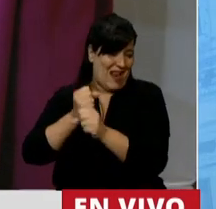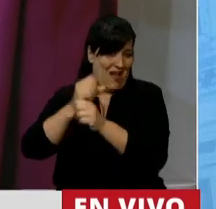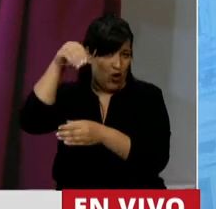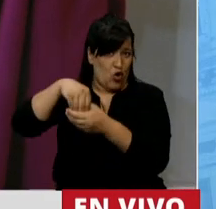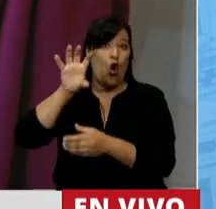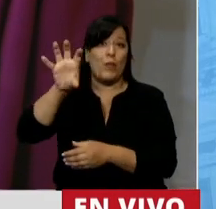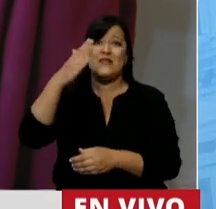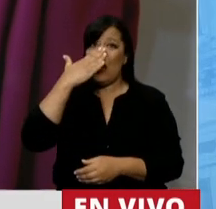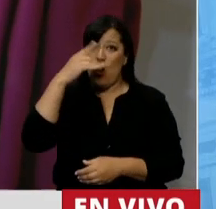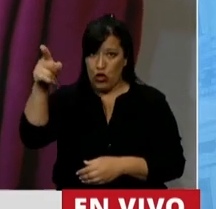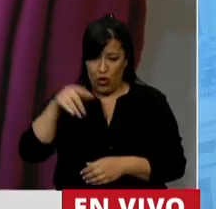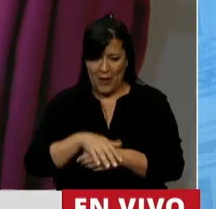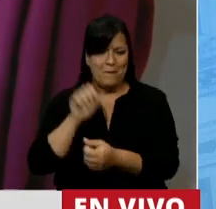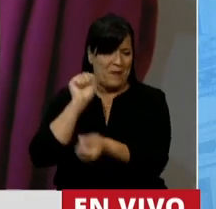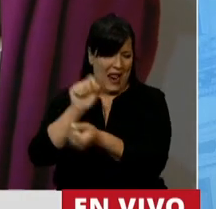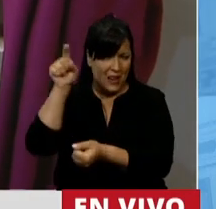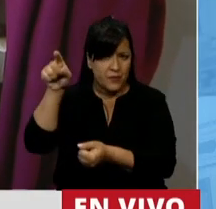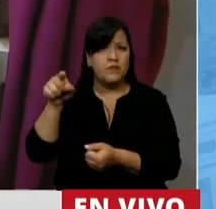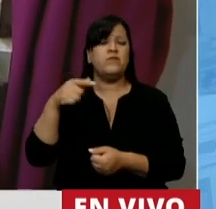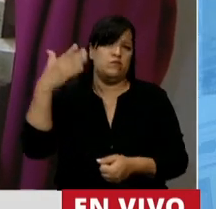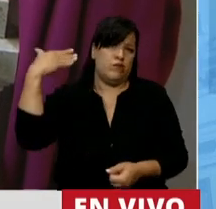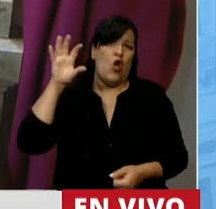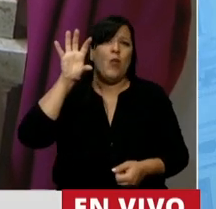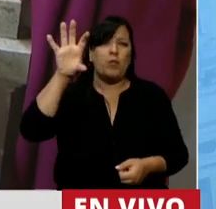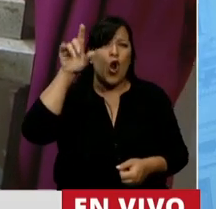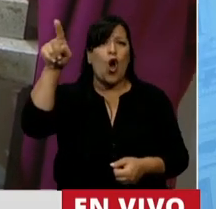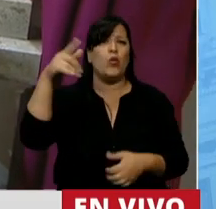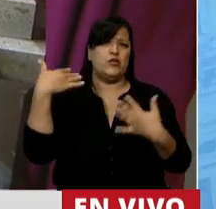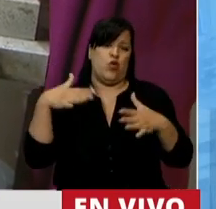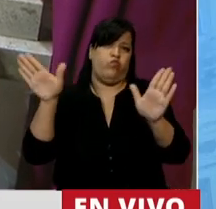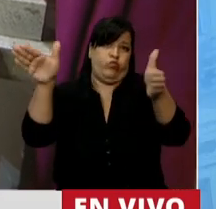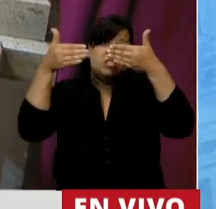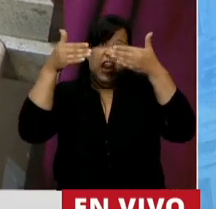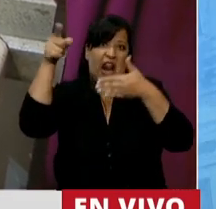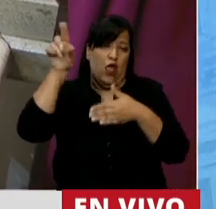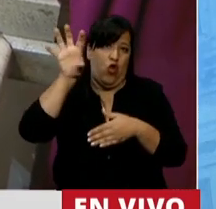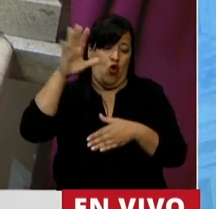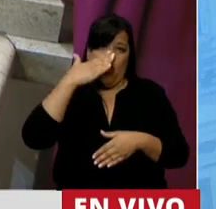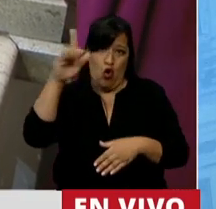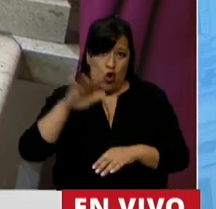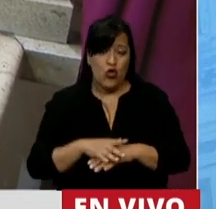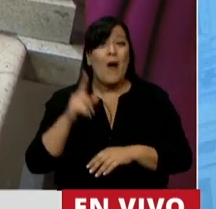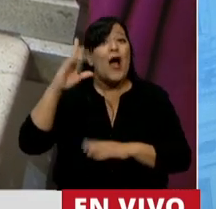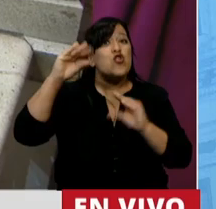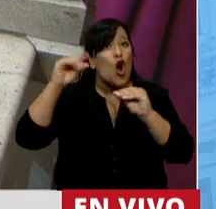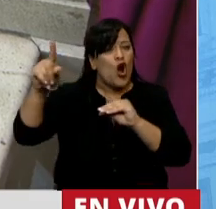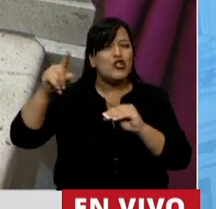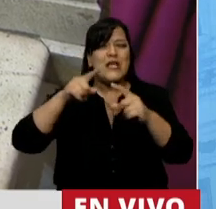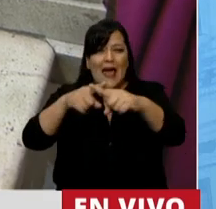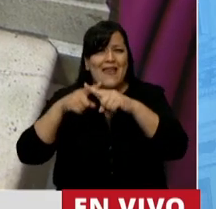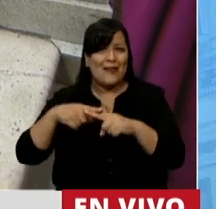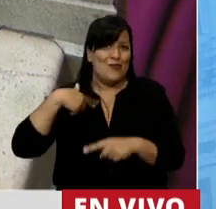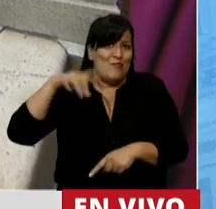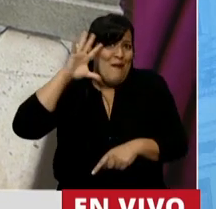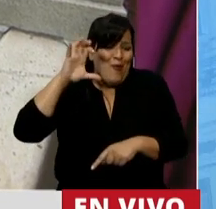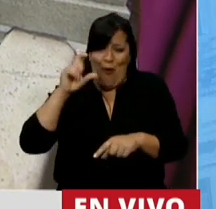y a nadie le extrañaría que vengo de una provincia conservadora como poca. Esa noche del debate recuerdo como si